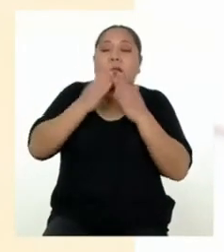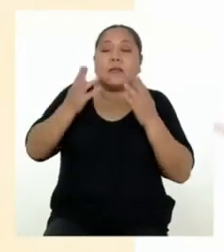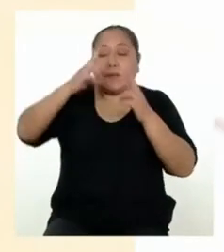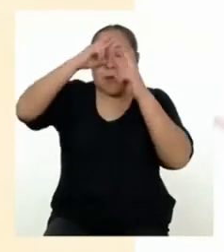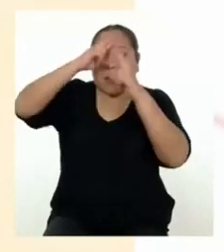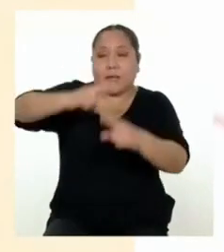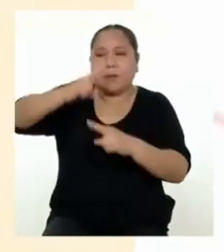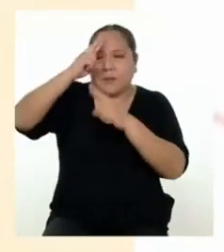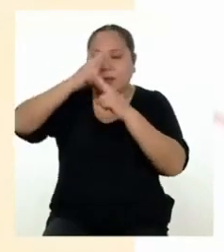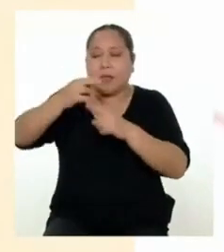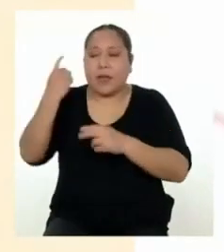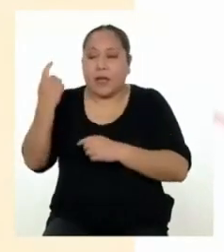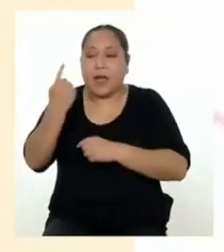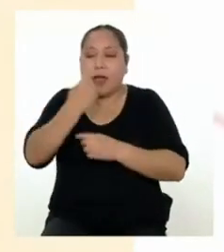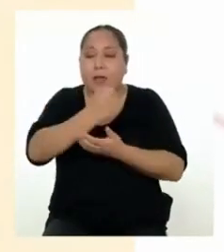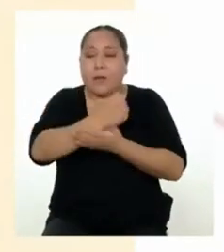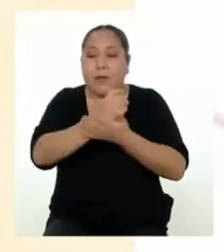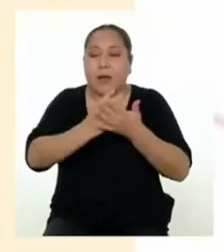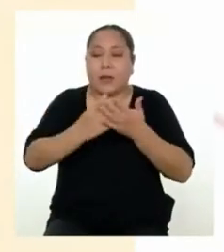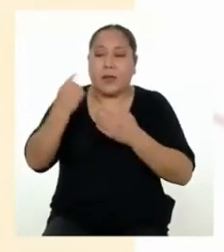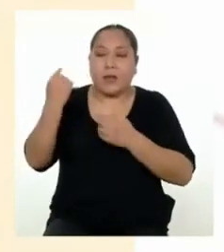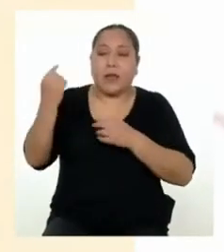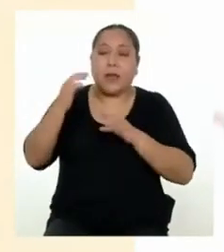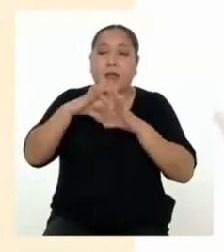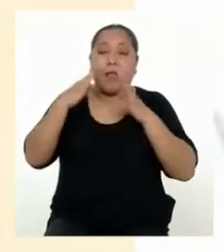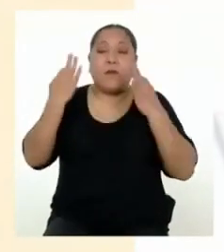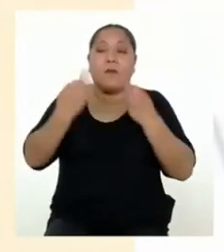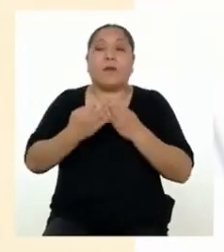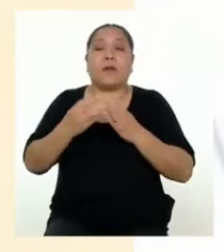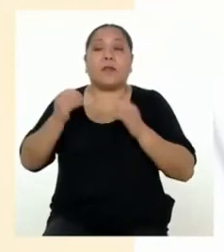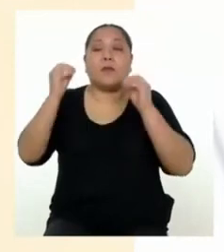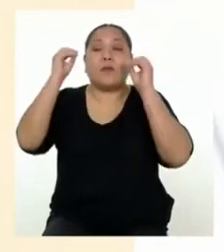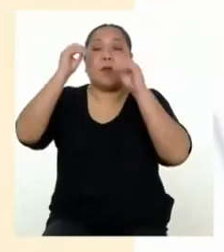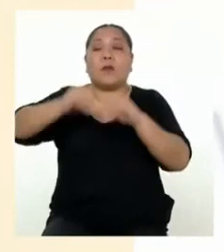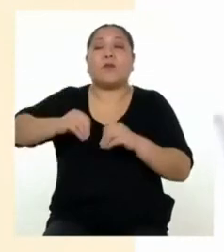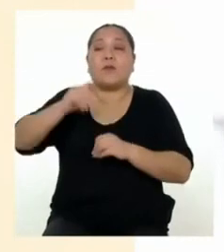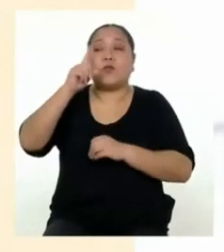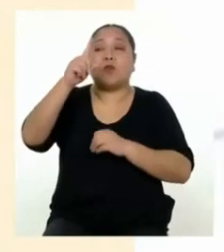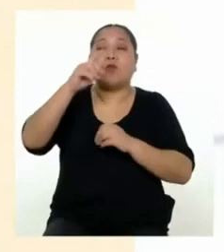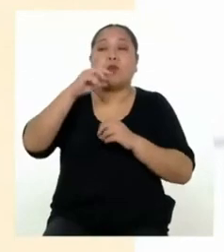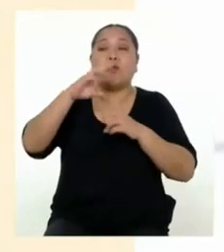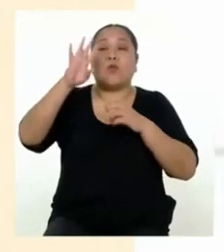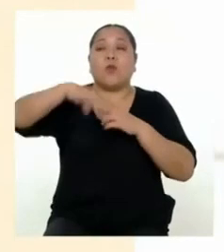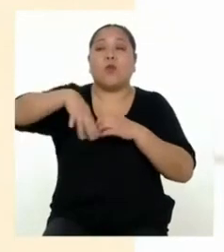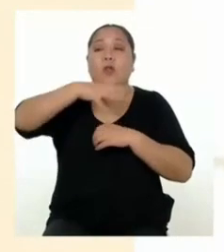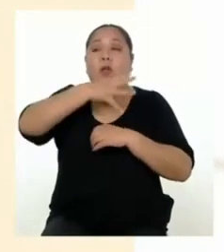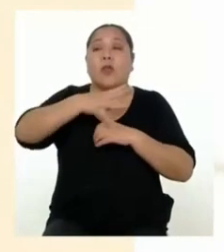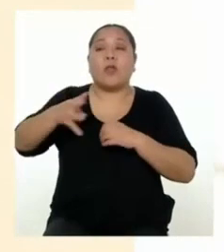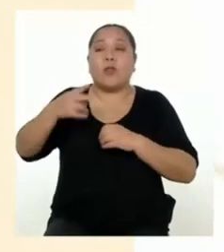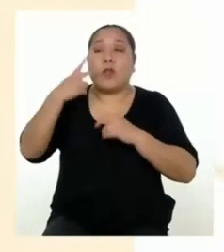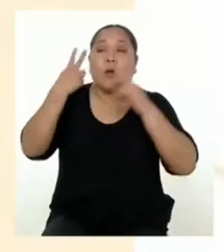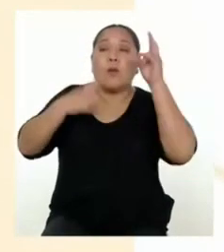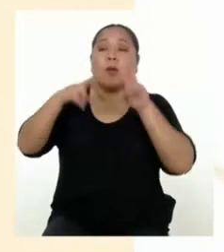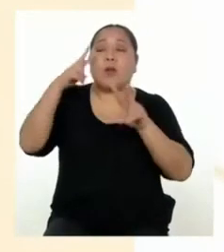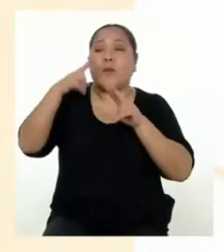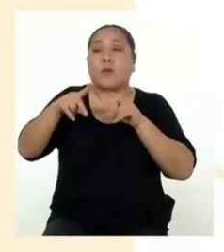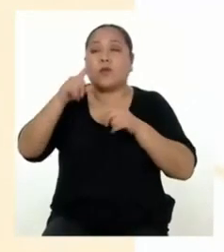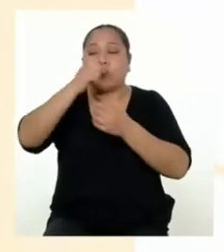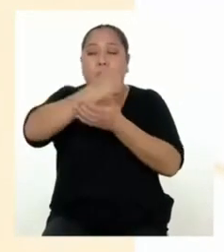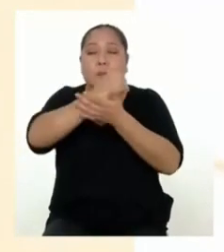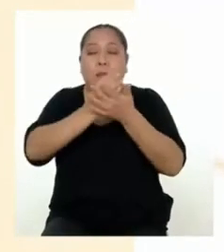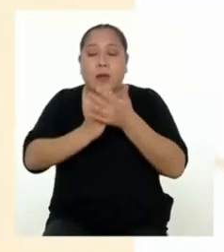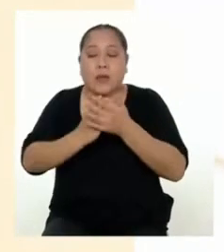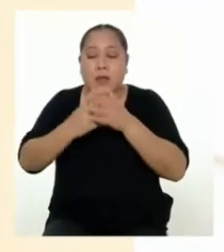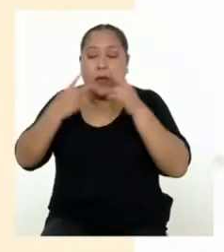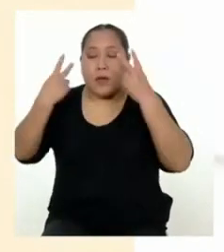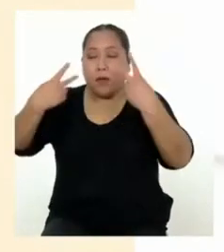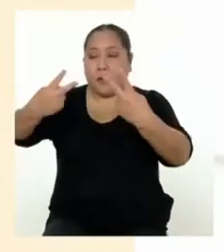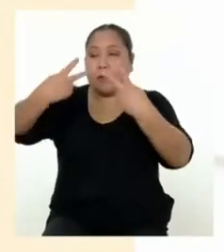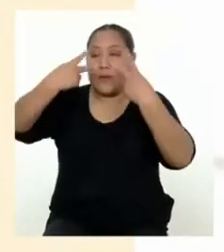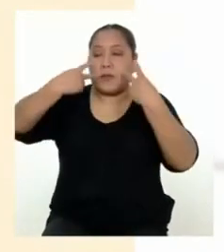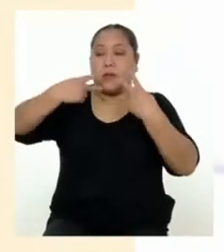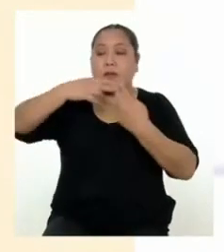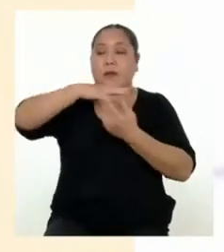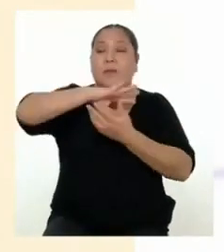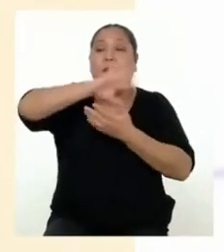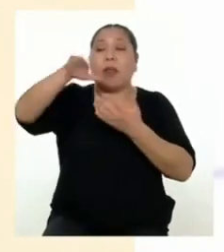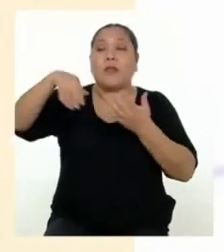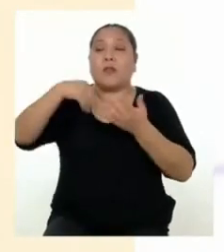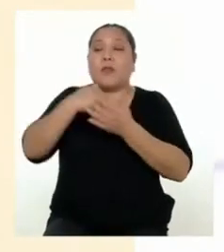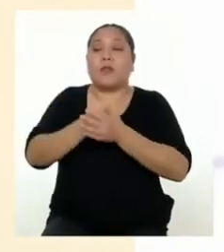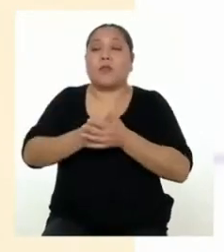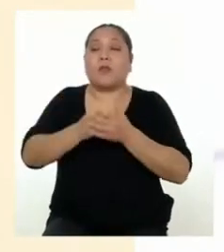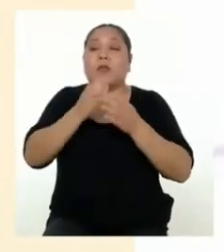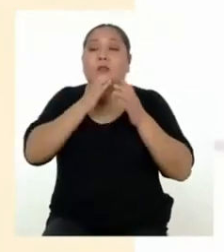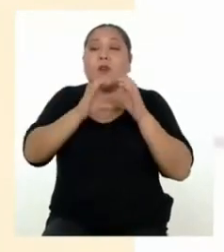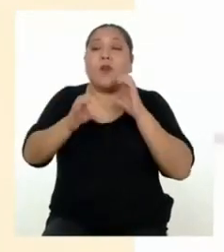espacios de cada miembro de la familia. Si establecemos un horario y lo colocamos en una parte visible para todas y todos y lo conversamos